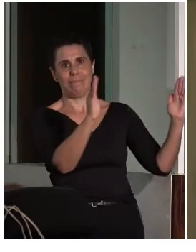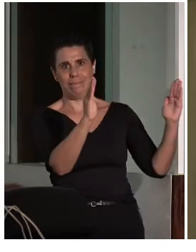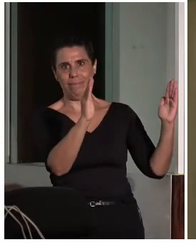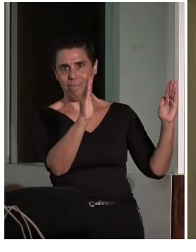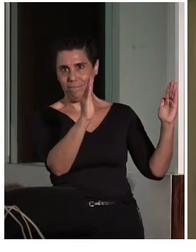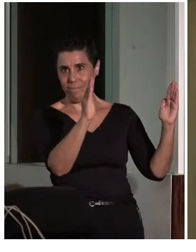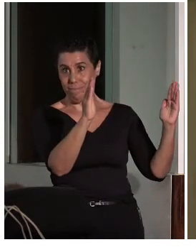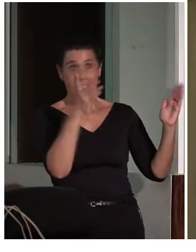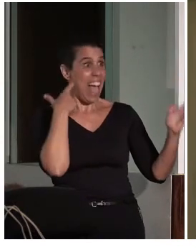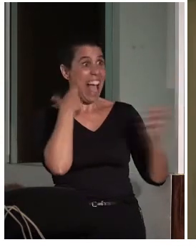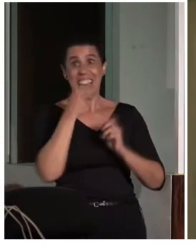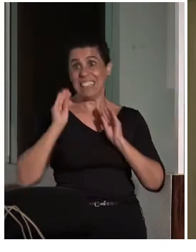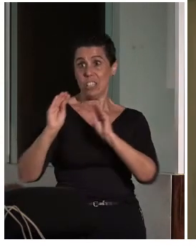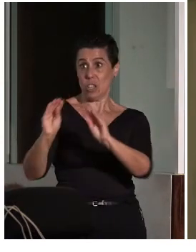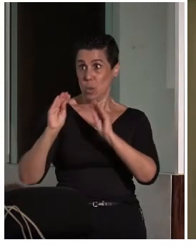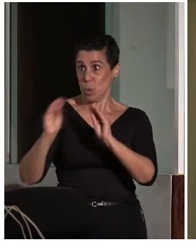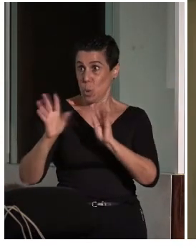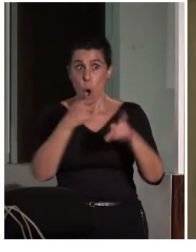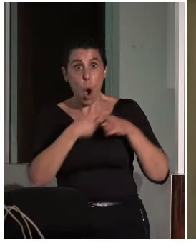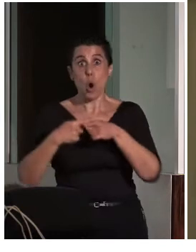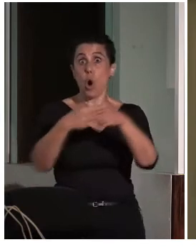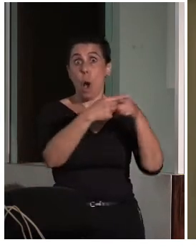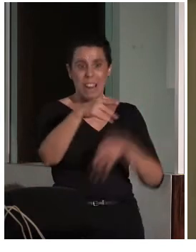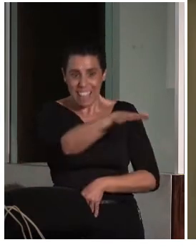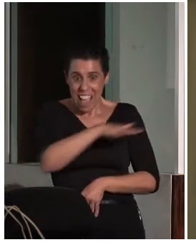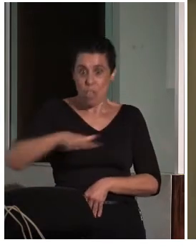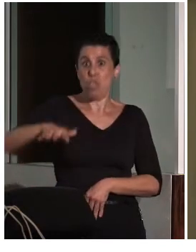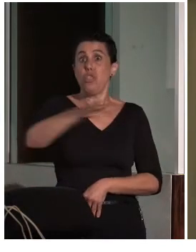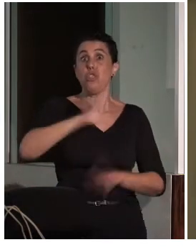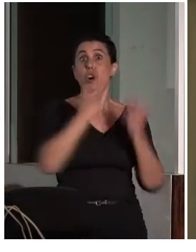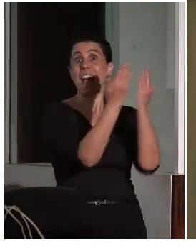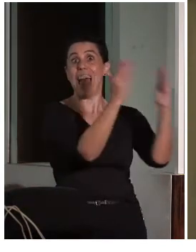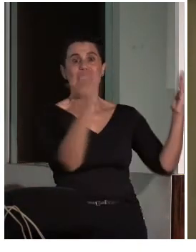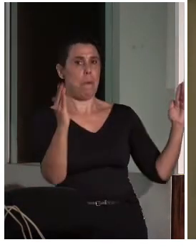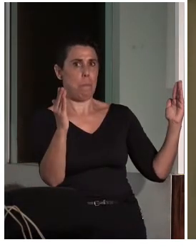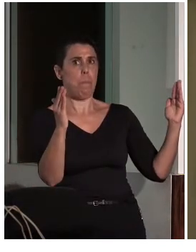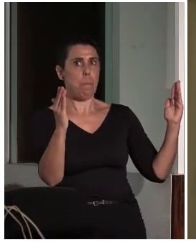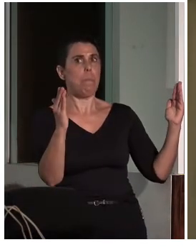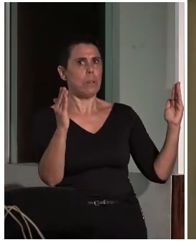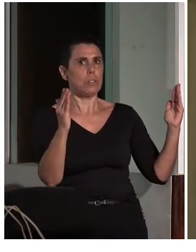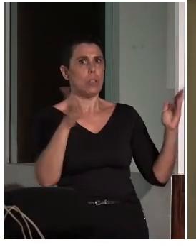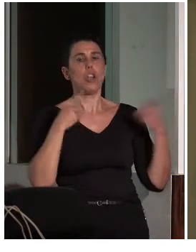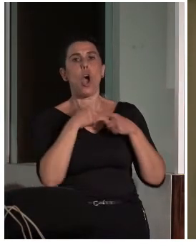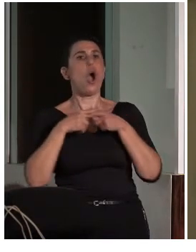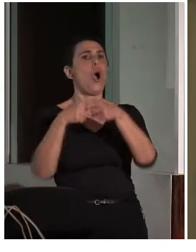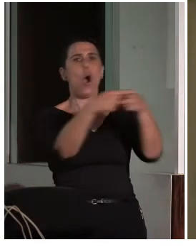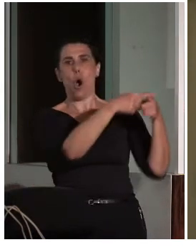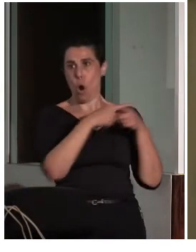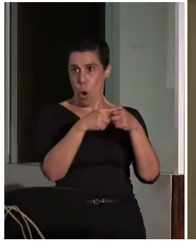Tener el compartir esos espacios artísticos, esos espacios donde de alguna forma se podría expresar